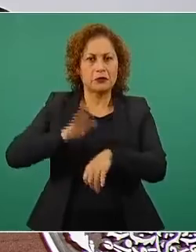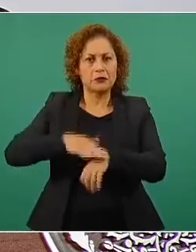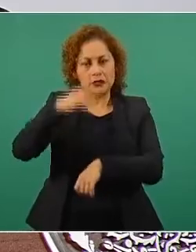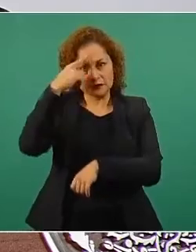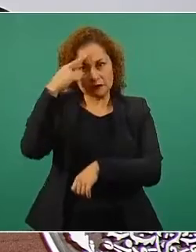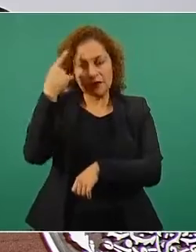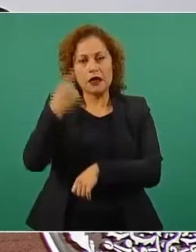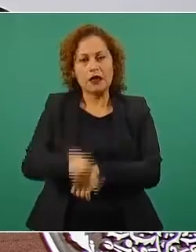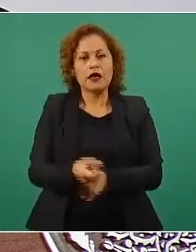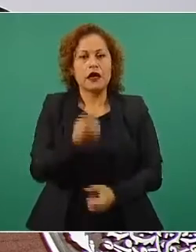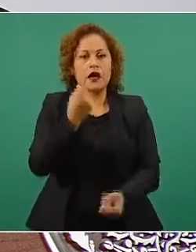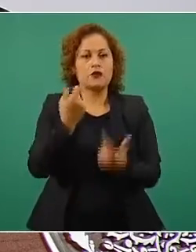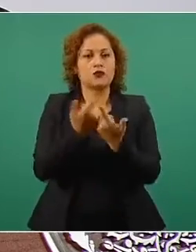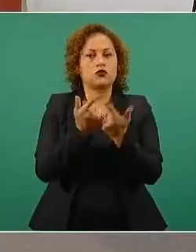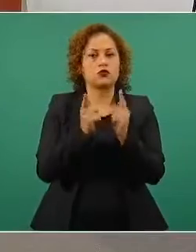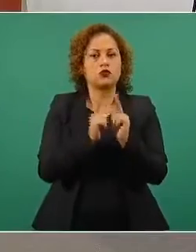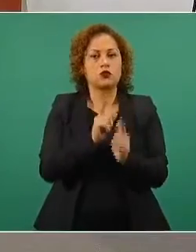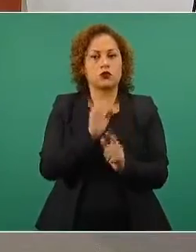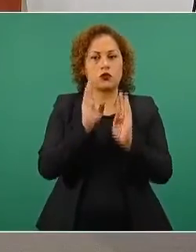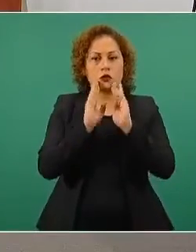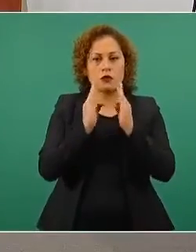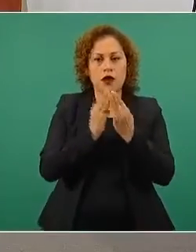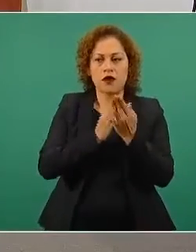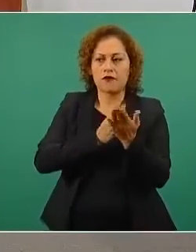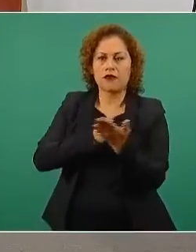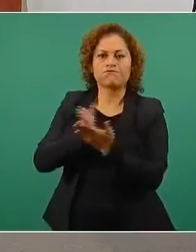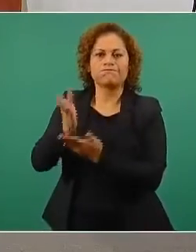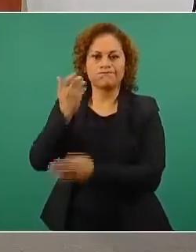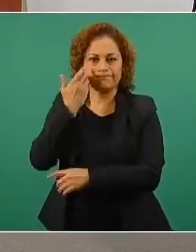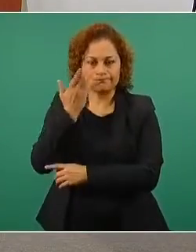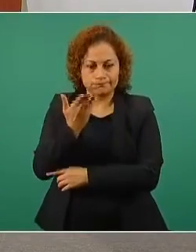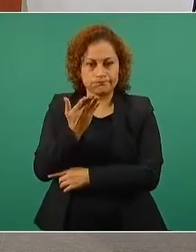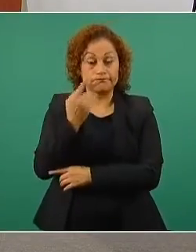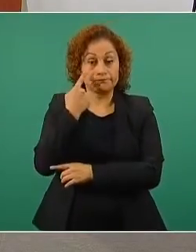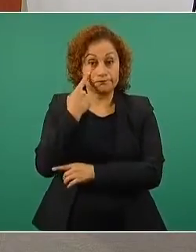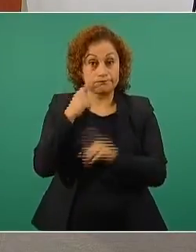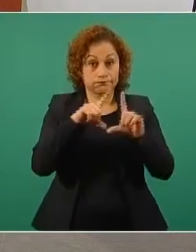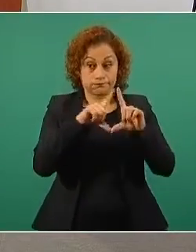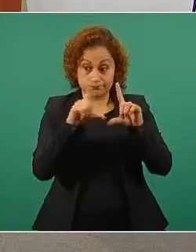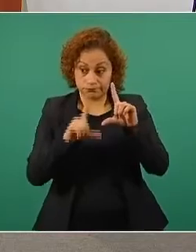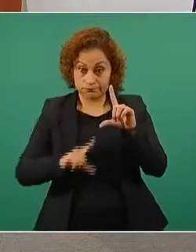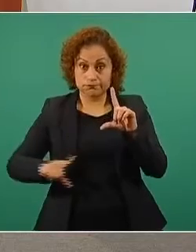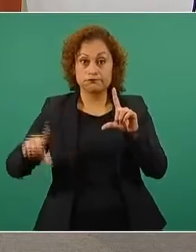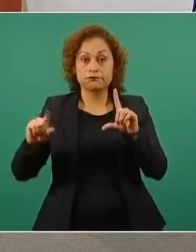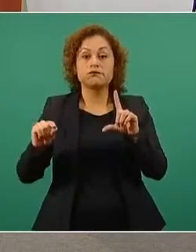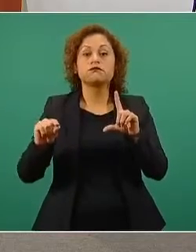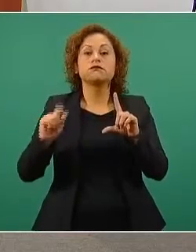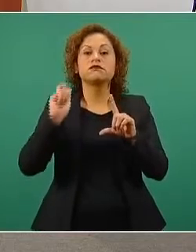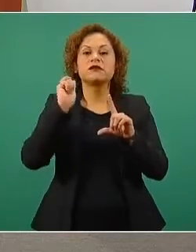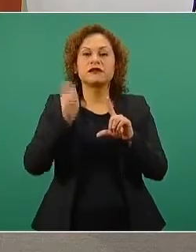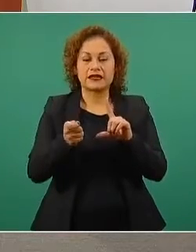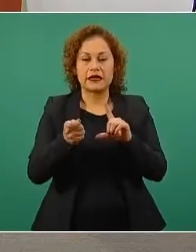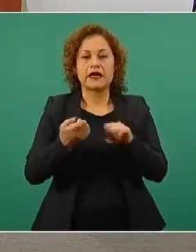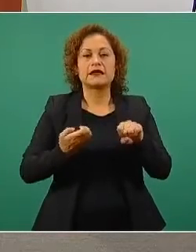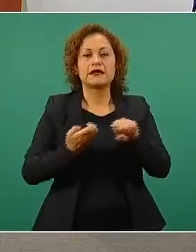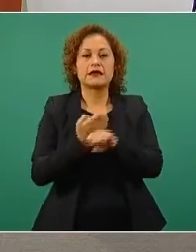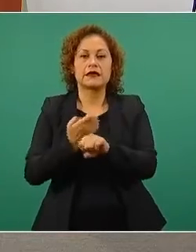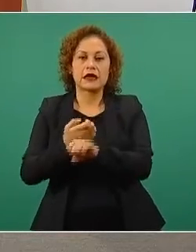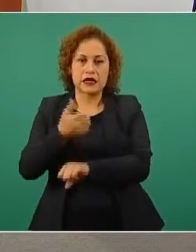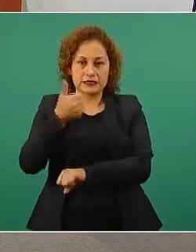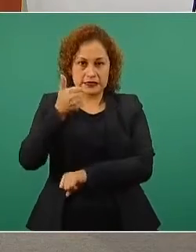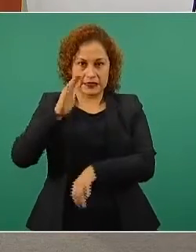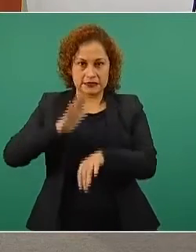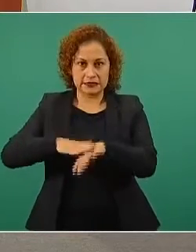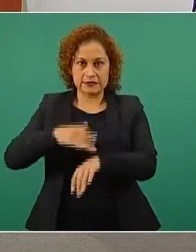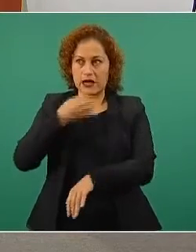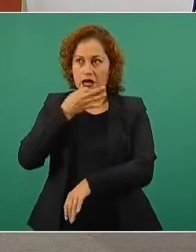Del total de reportes, 48 por ciento se ubican en seis entidades, San